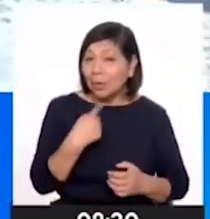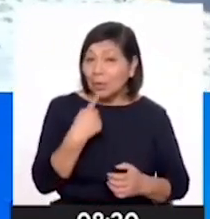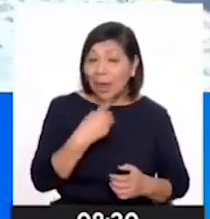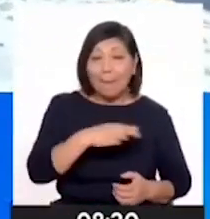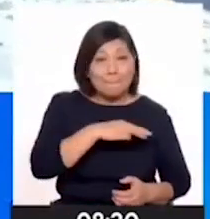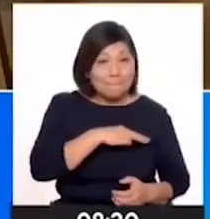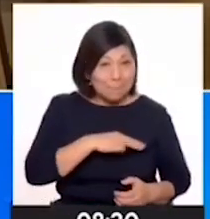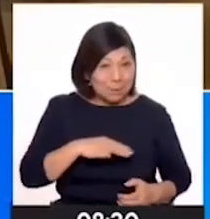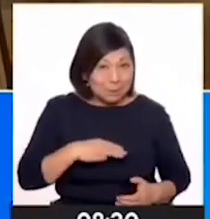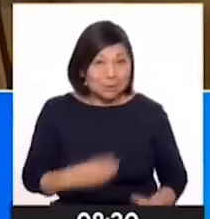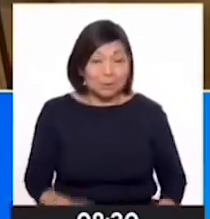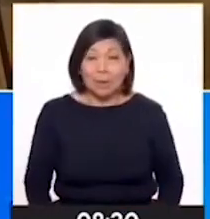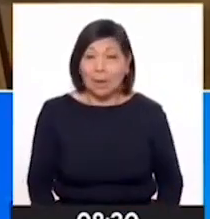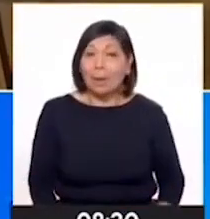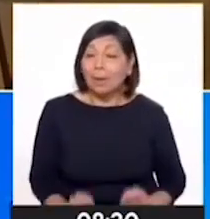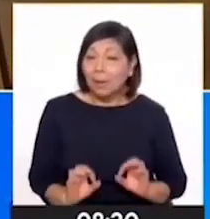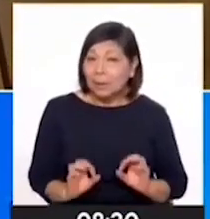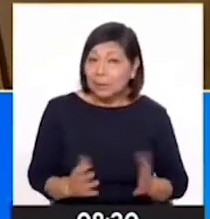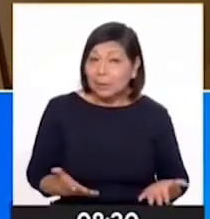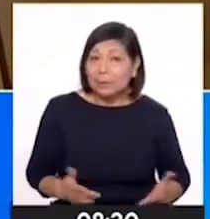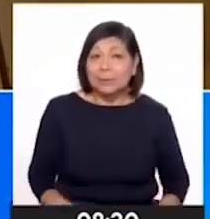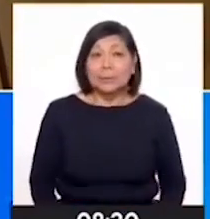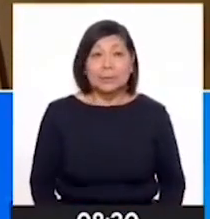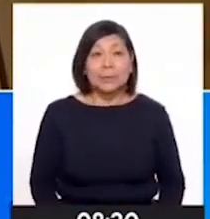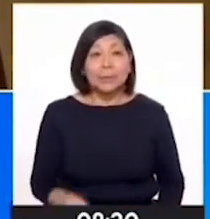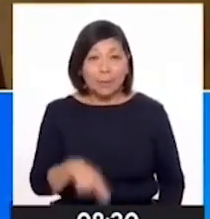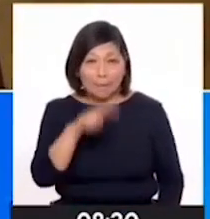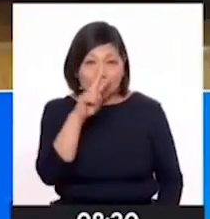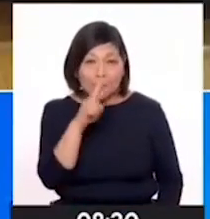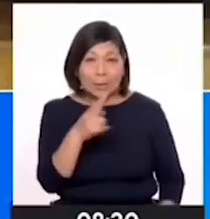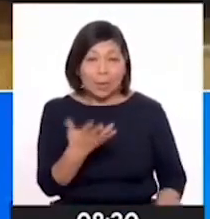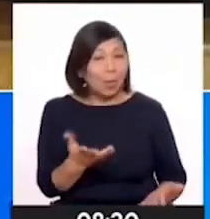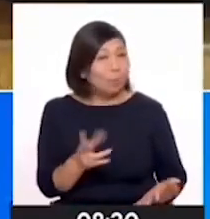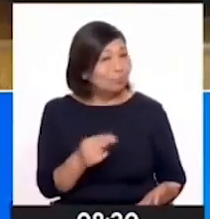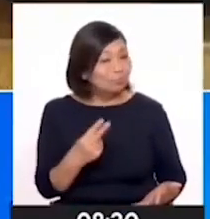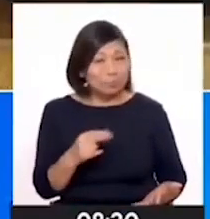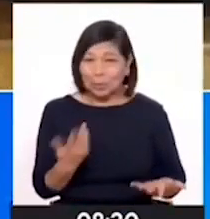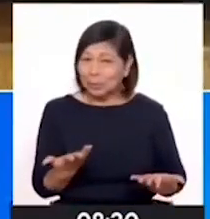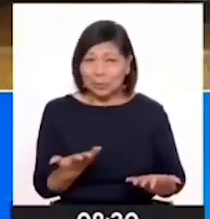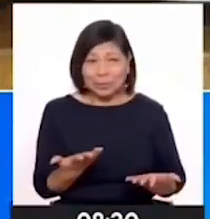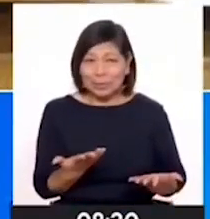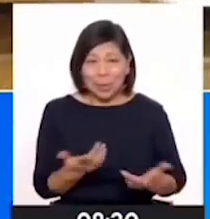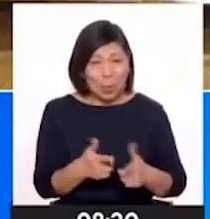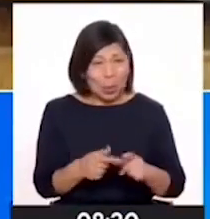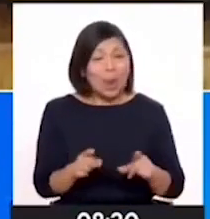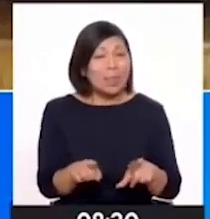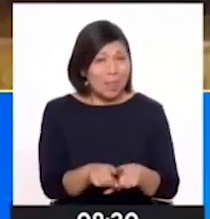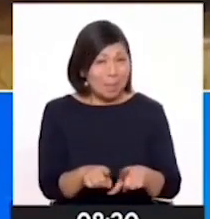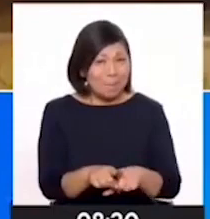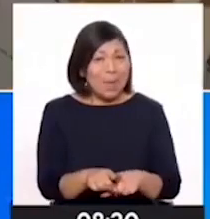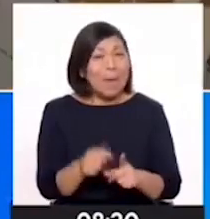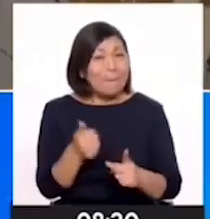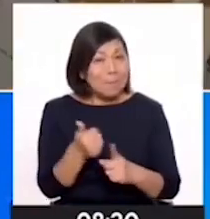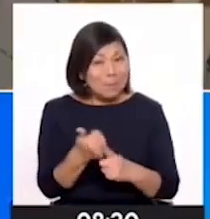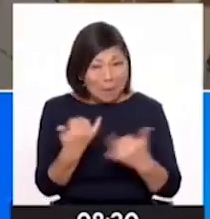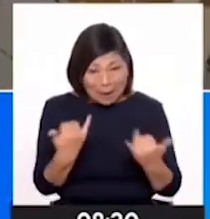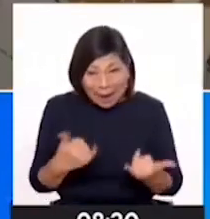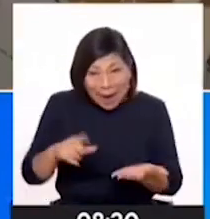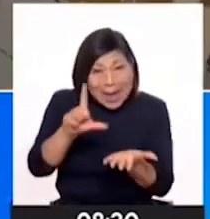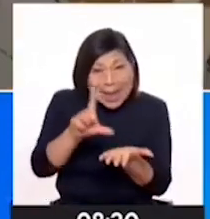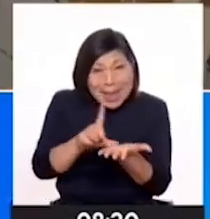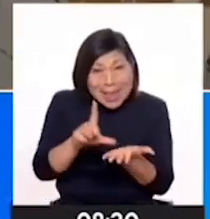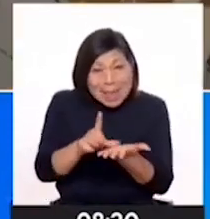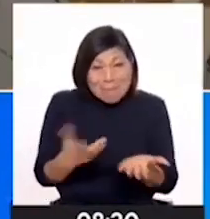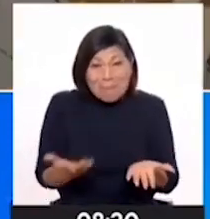ministra. Y bueno, ¿no? Que el Perú, no solamente somos sus lugares, sino también en Nimo, Lima, si en Lima